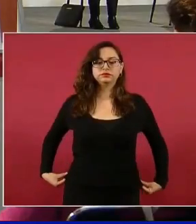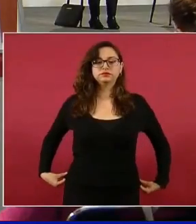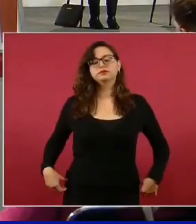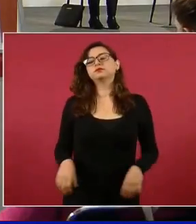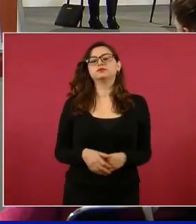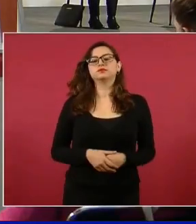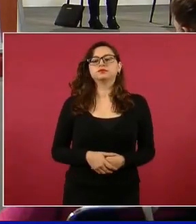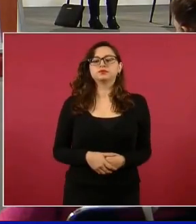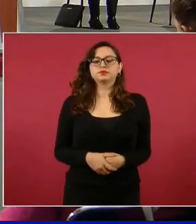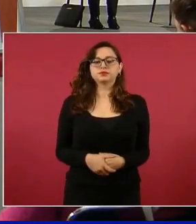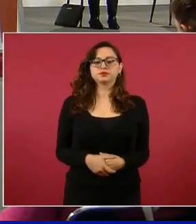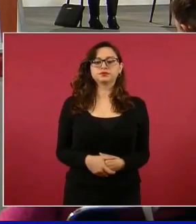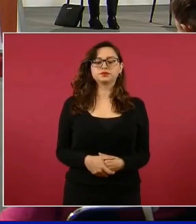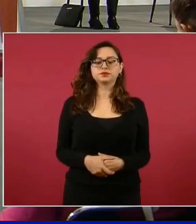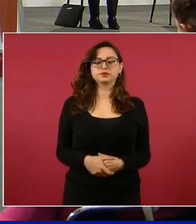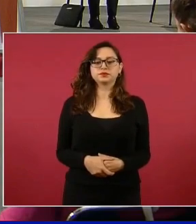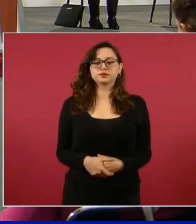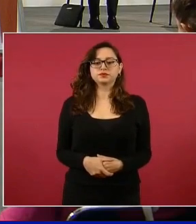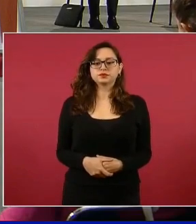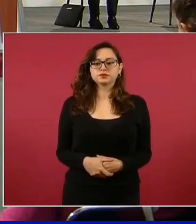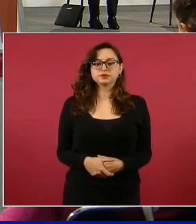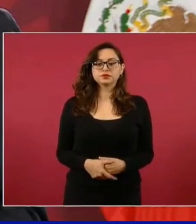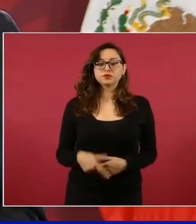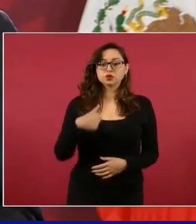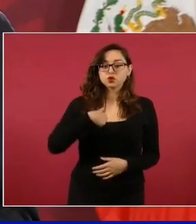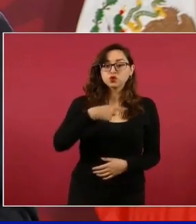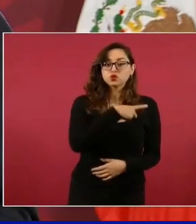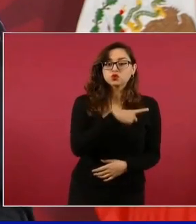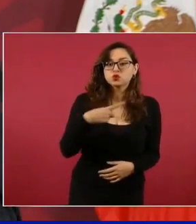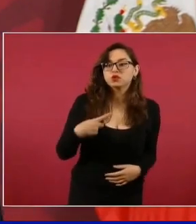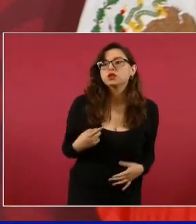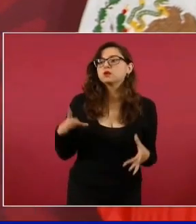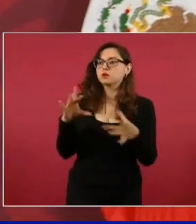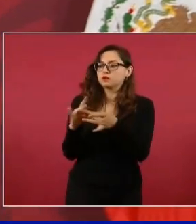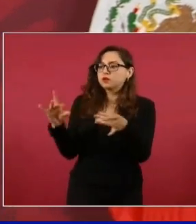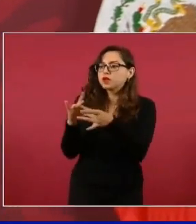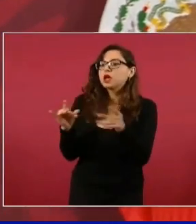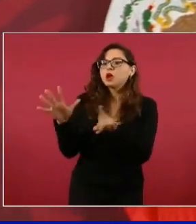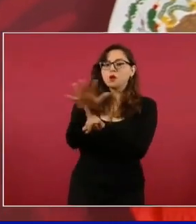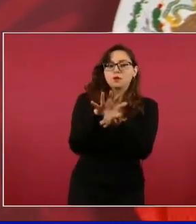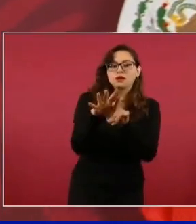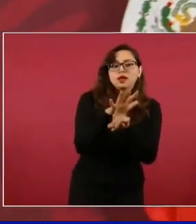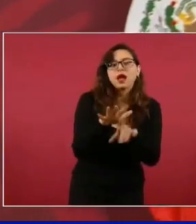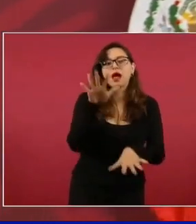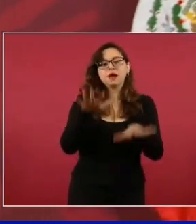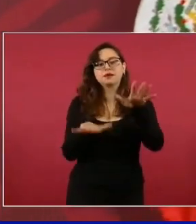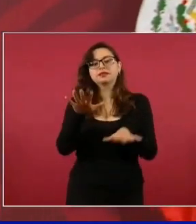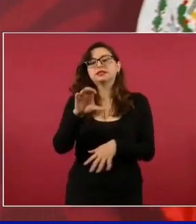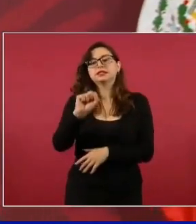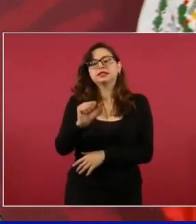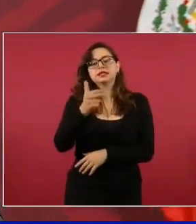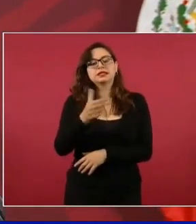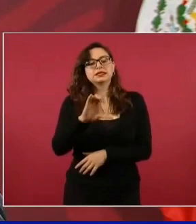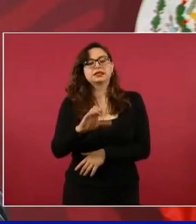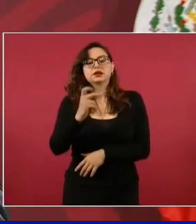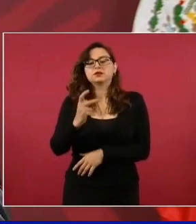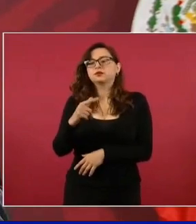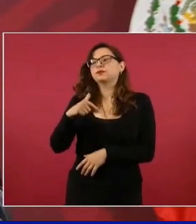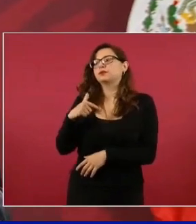A veces hago apuestas con los de Hacienda, porque los de Hacienda